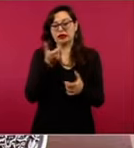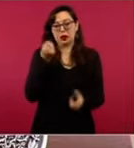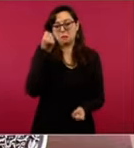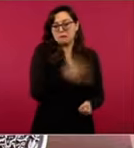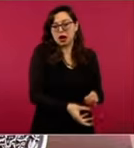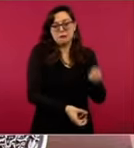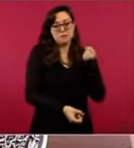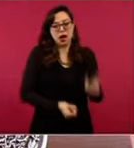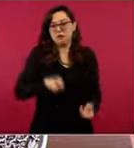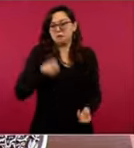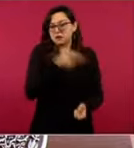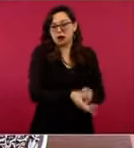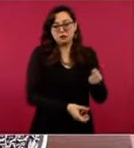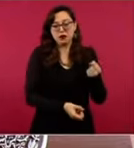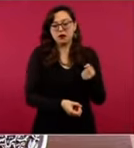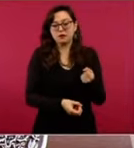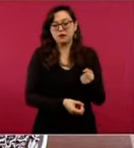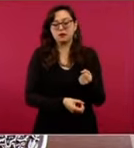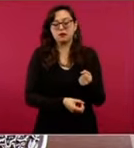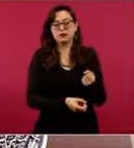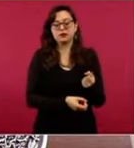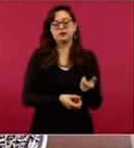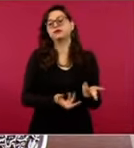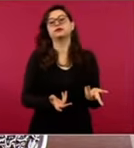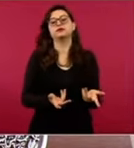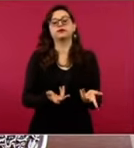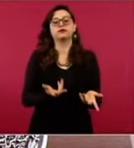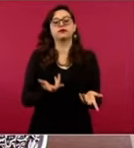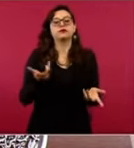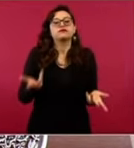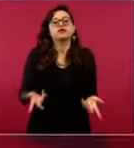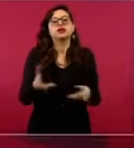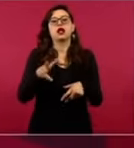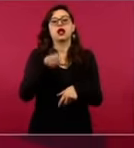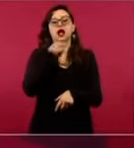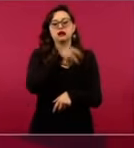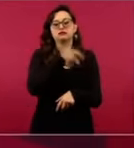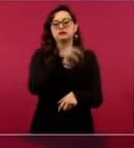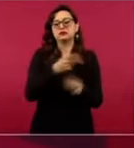empresas siempre recibían contratos.